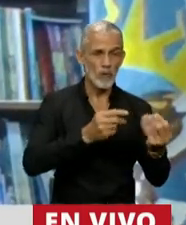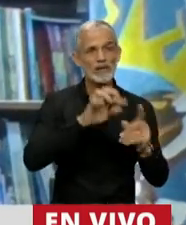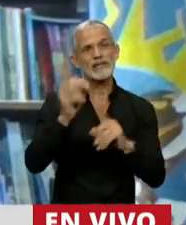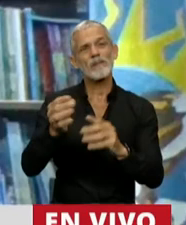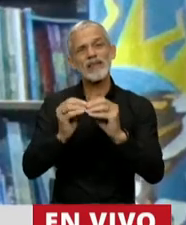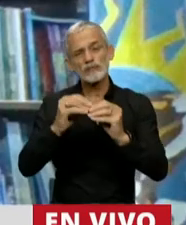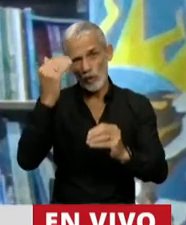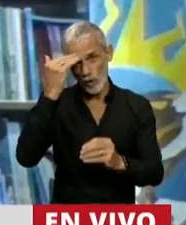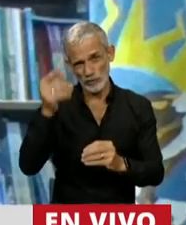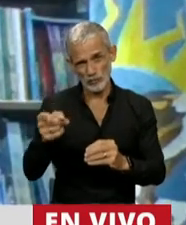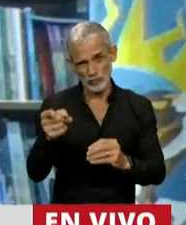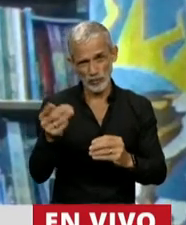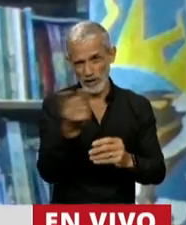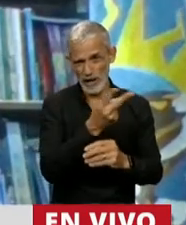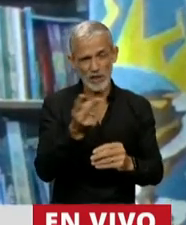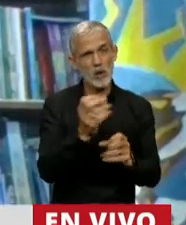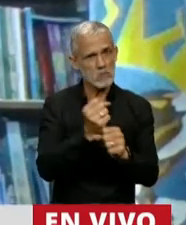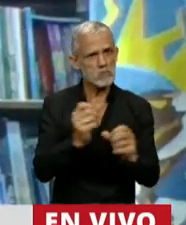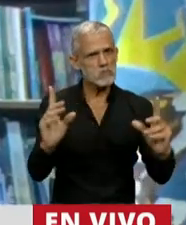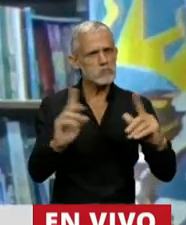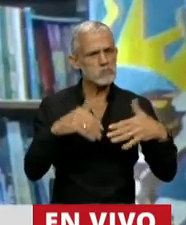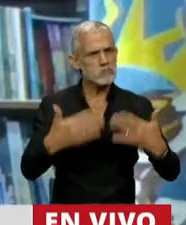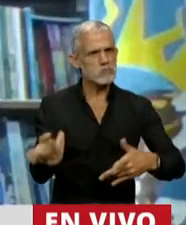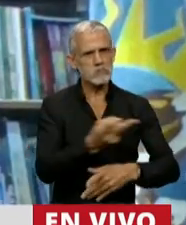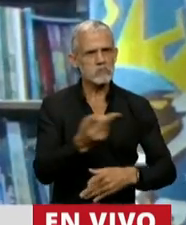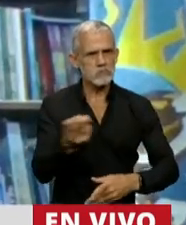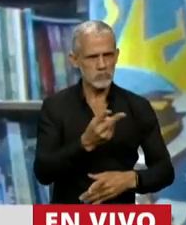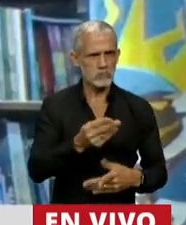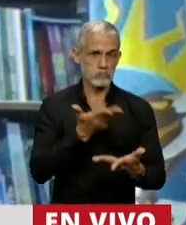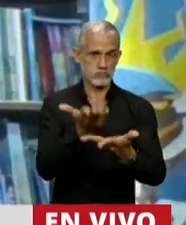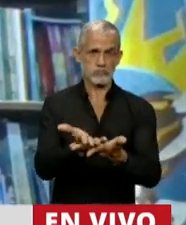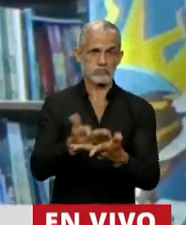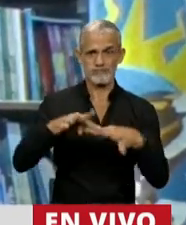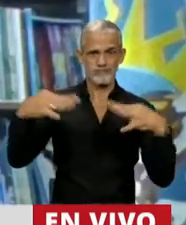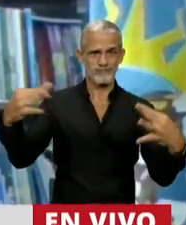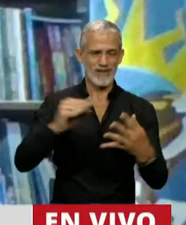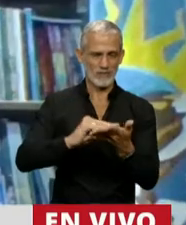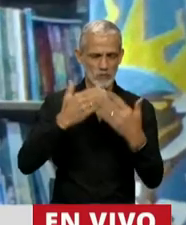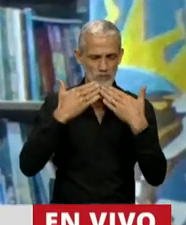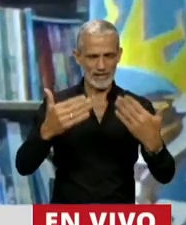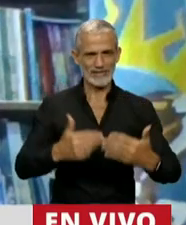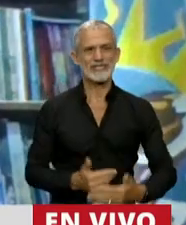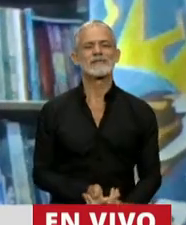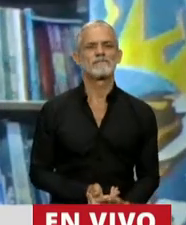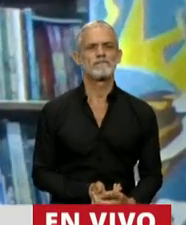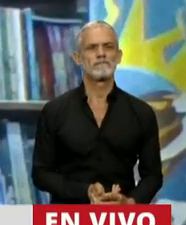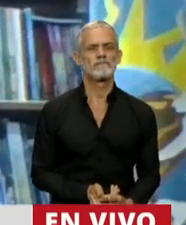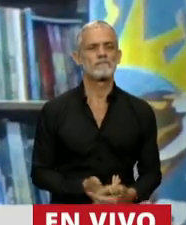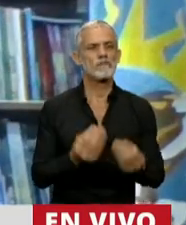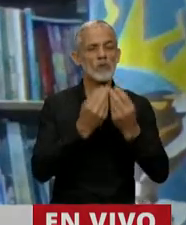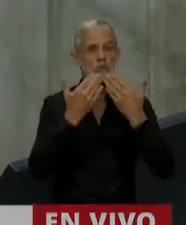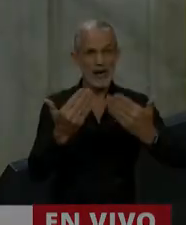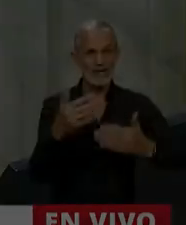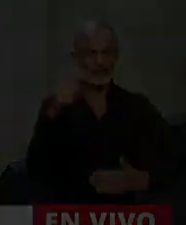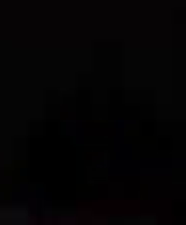de asuntos constitucionales que ponemos en consideración del cuerpo. Gracias, Presidente. Muchas